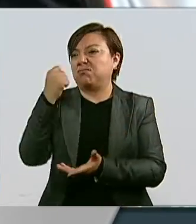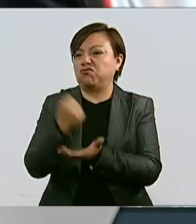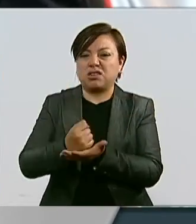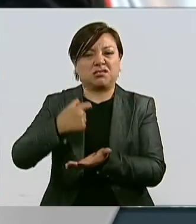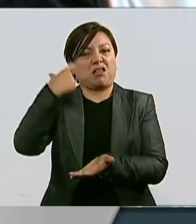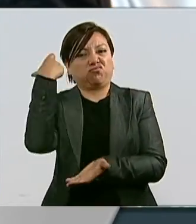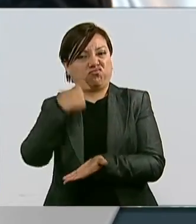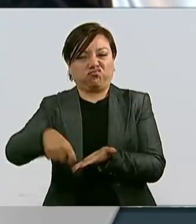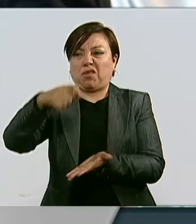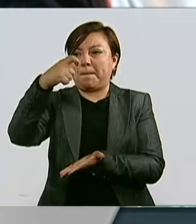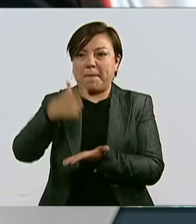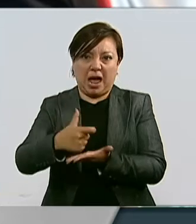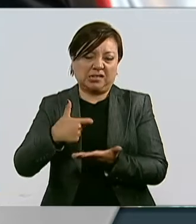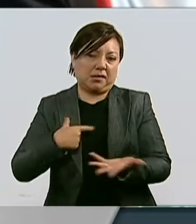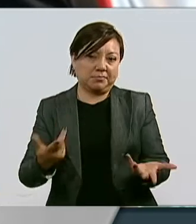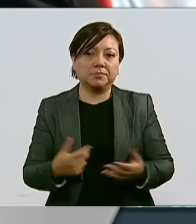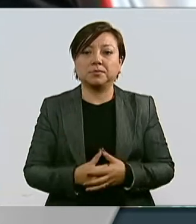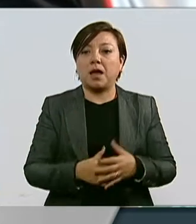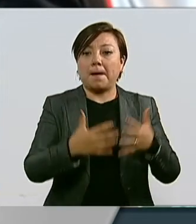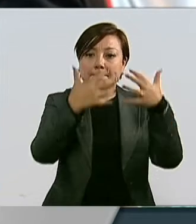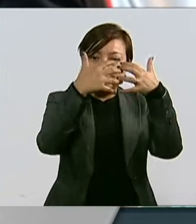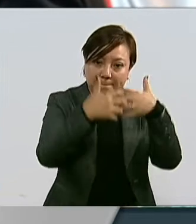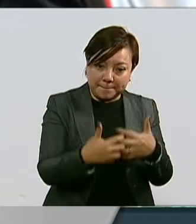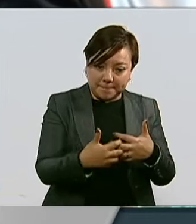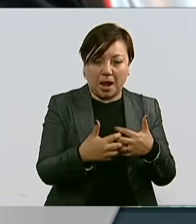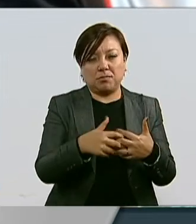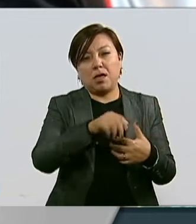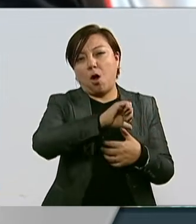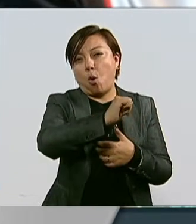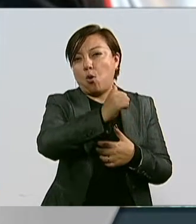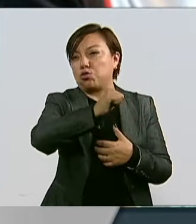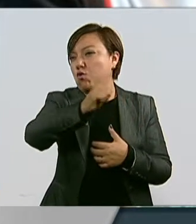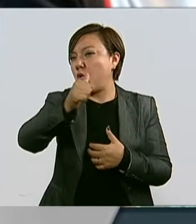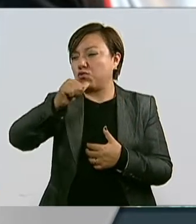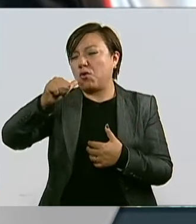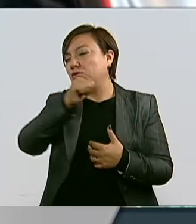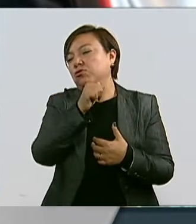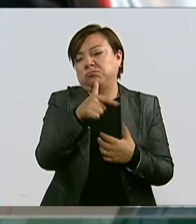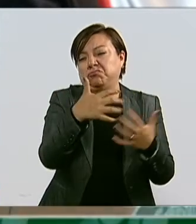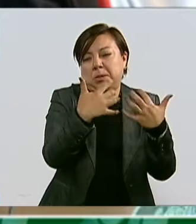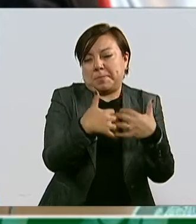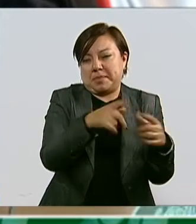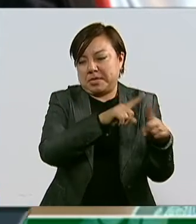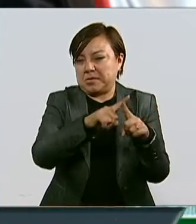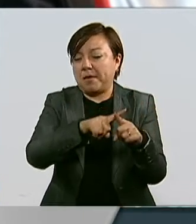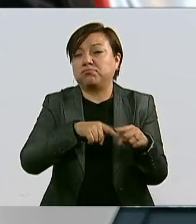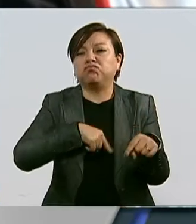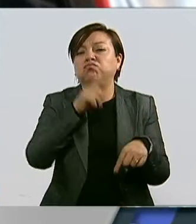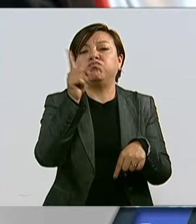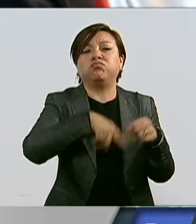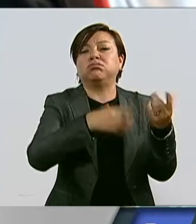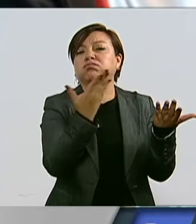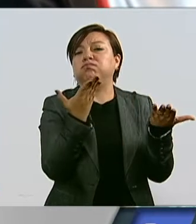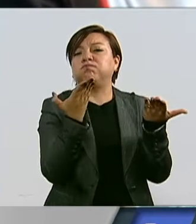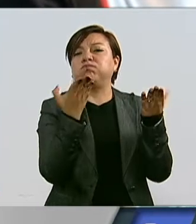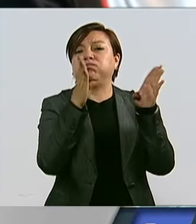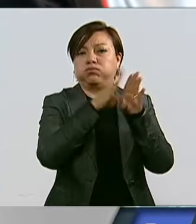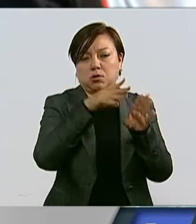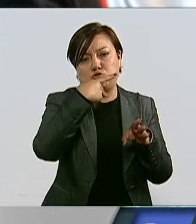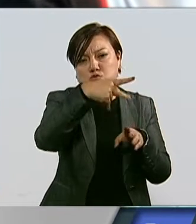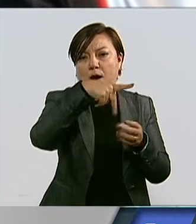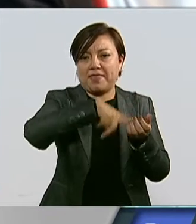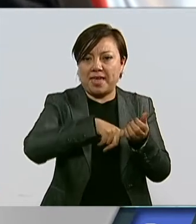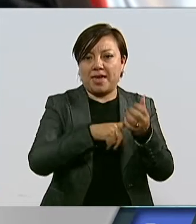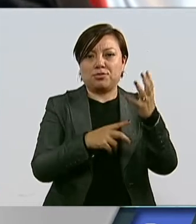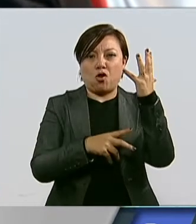Se han cancelado muchas plantas con pretextos, baladíes, de generación eólica,